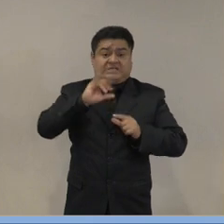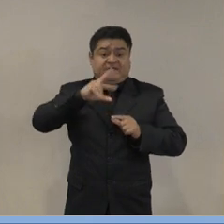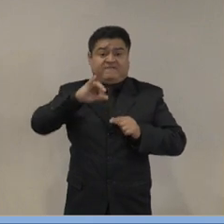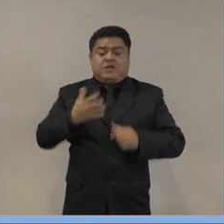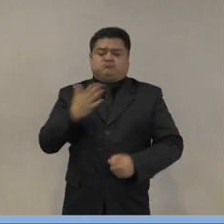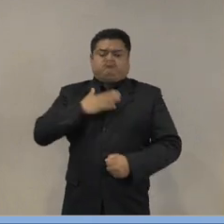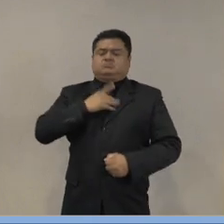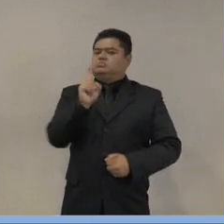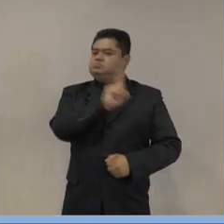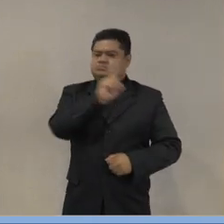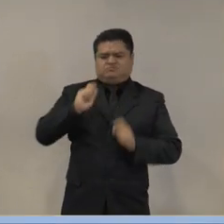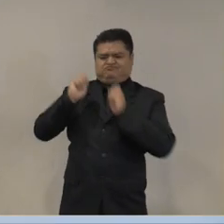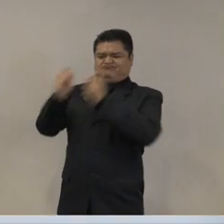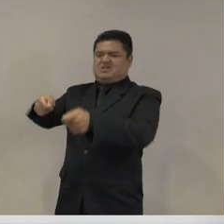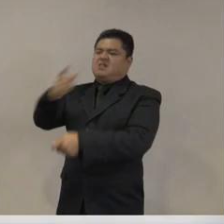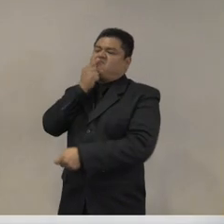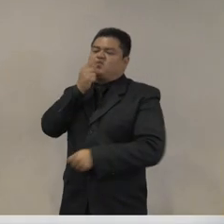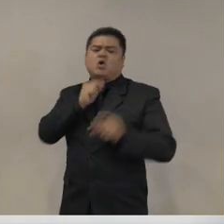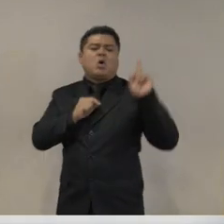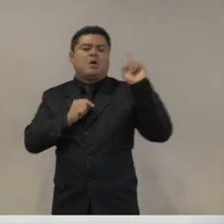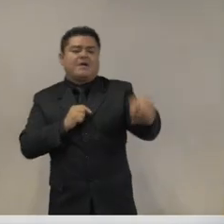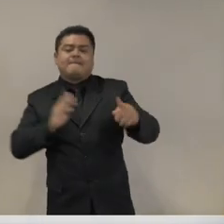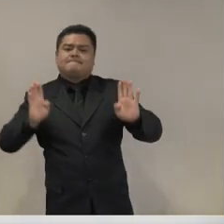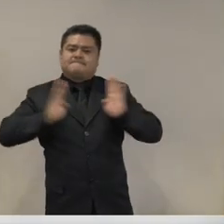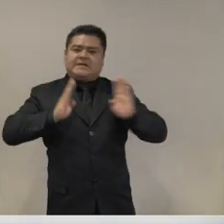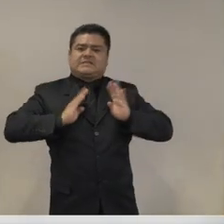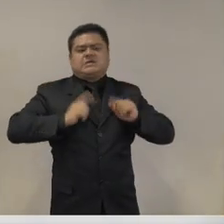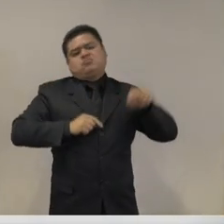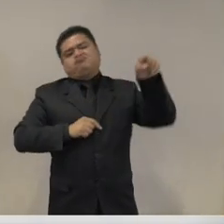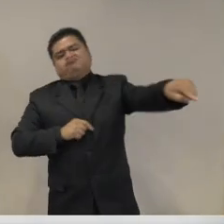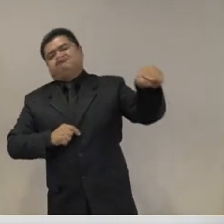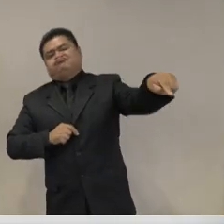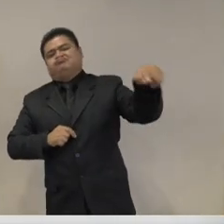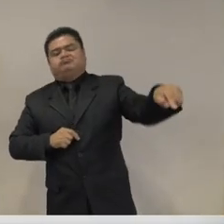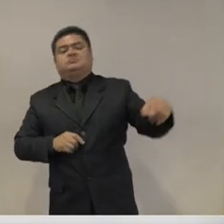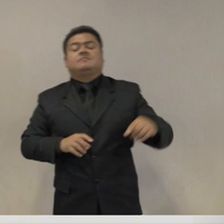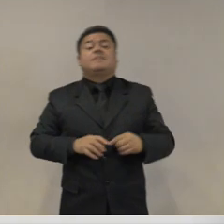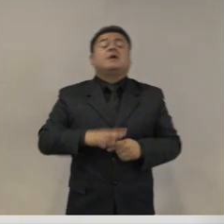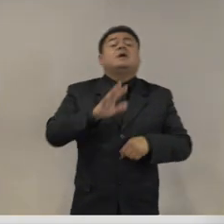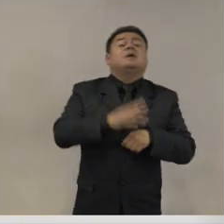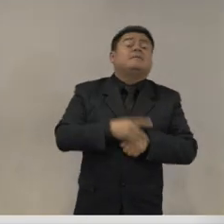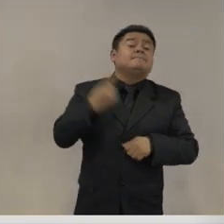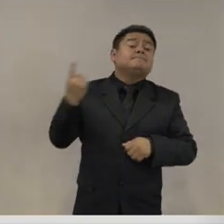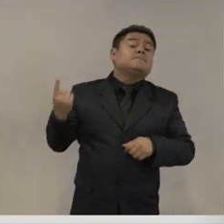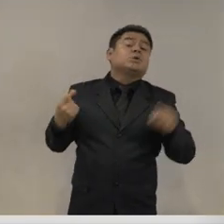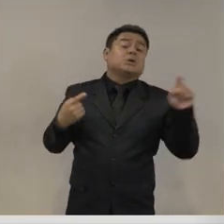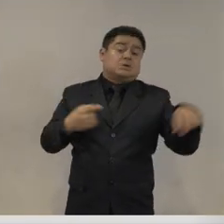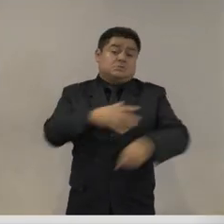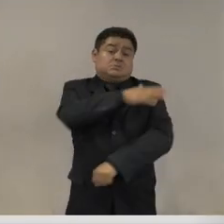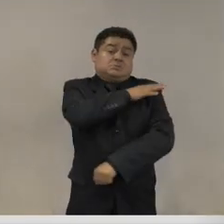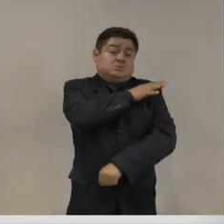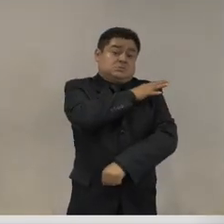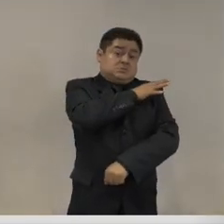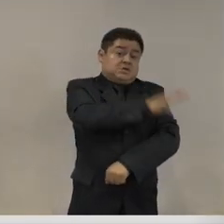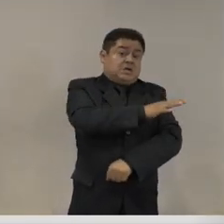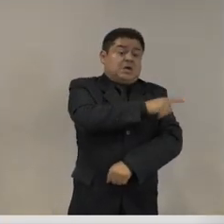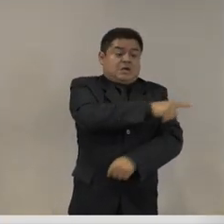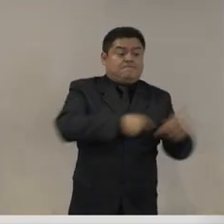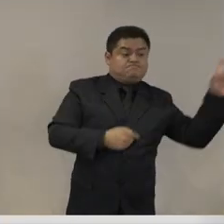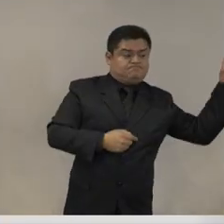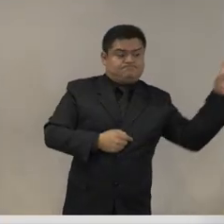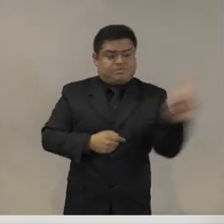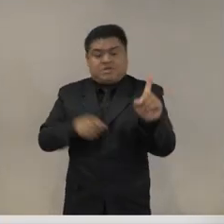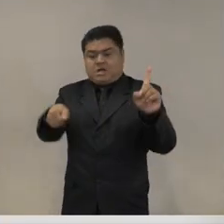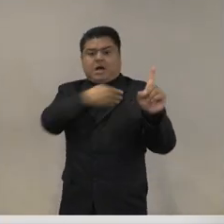subordinación porque claramente un general no va a llegar a decirle al presidente municipal señor, vengo a ponerme a sus órdenes.